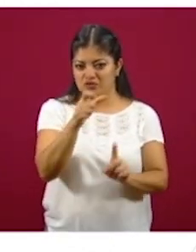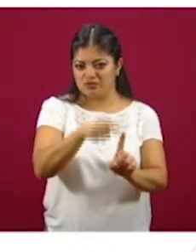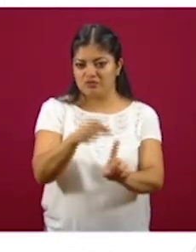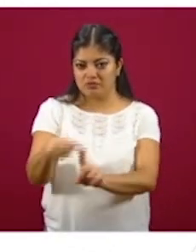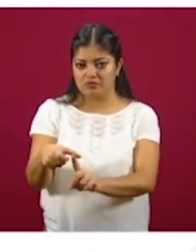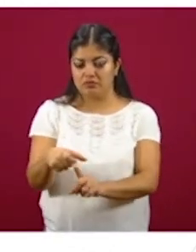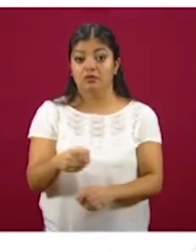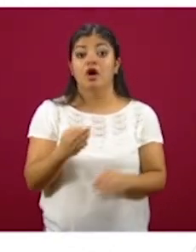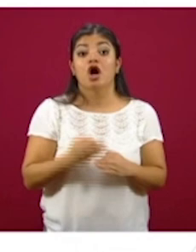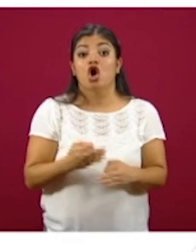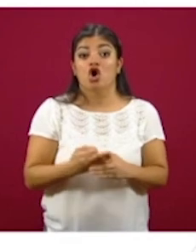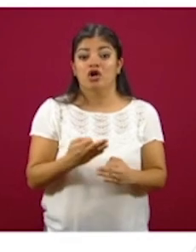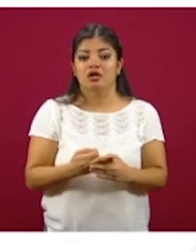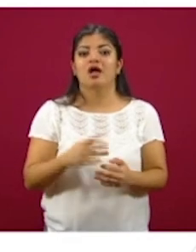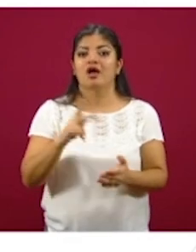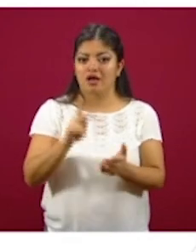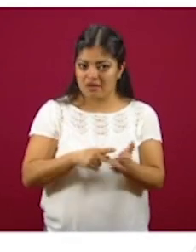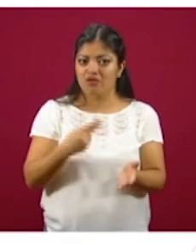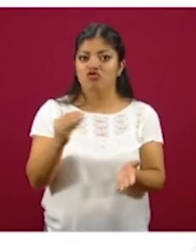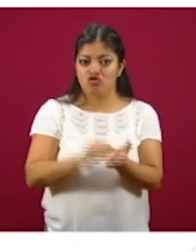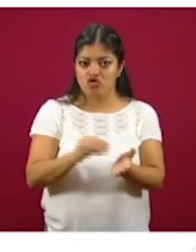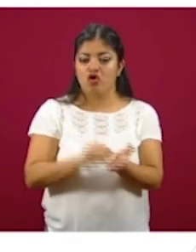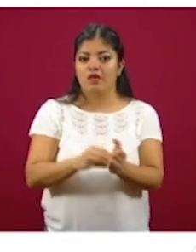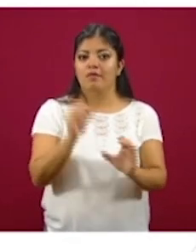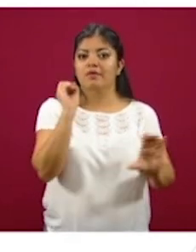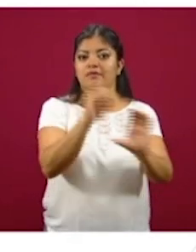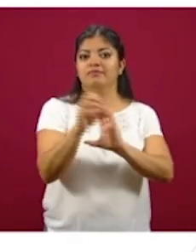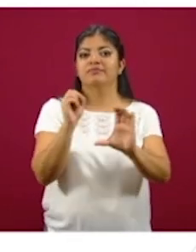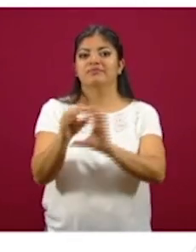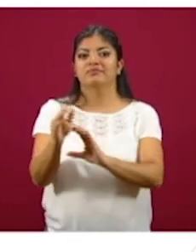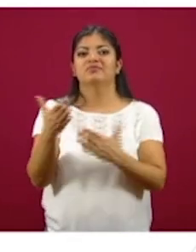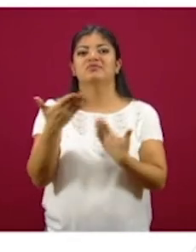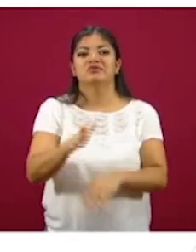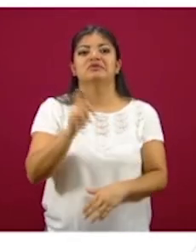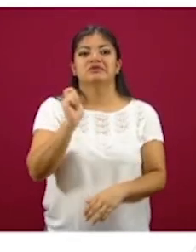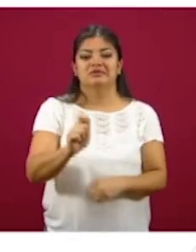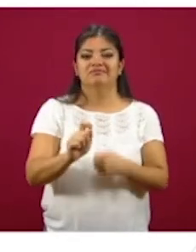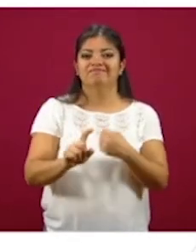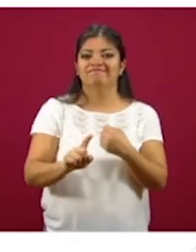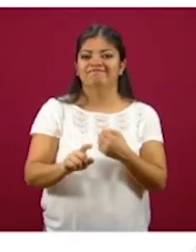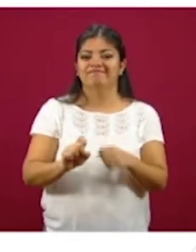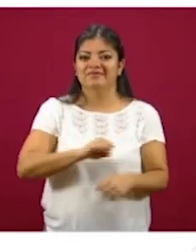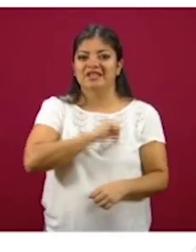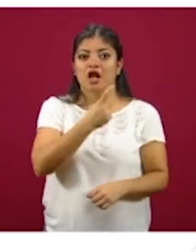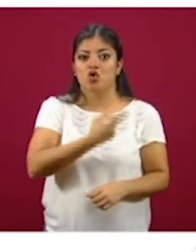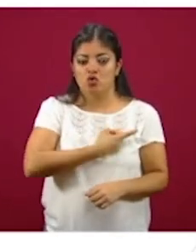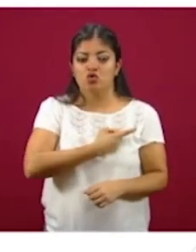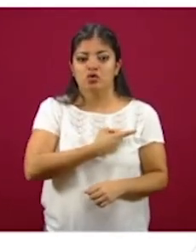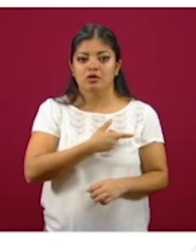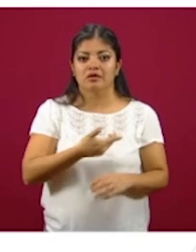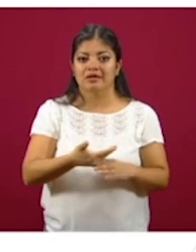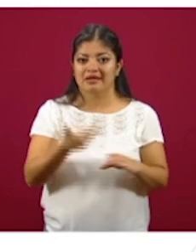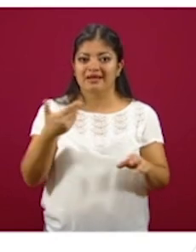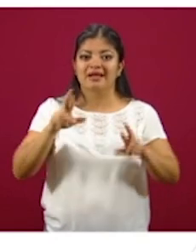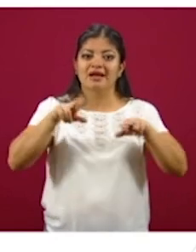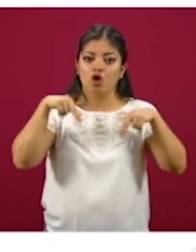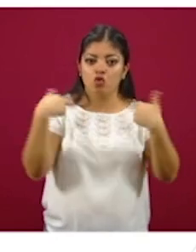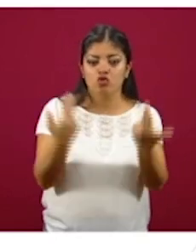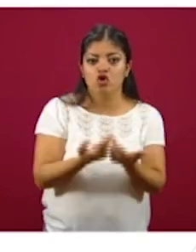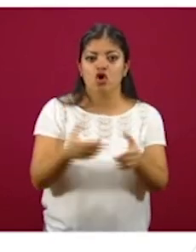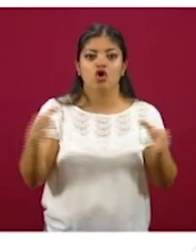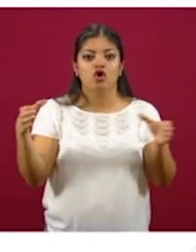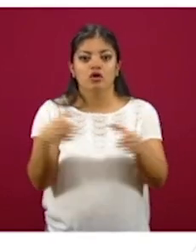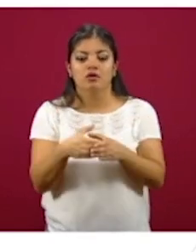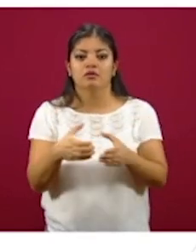está adelantando el pago, seguimos en operativo por la cuestión de las medidas de salud, haciendo reuniones